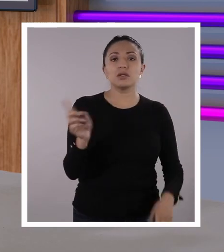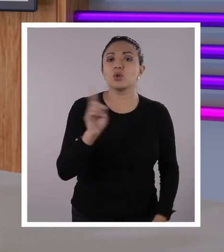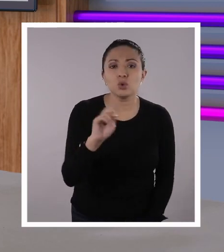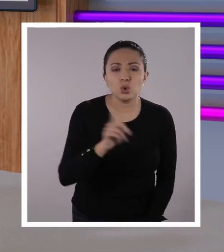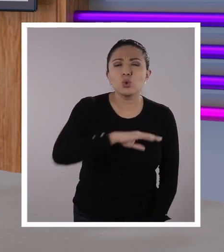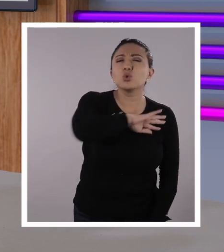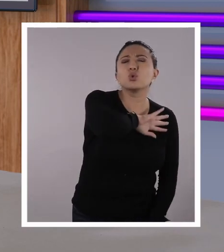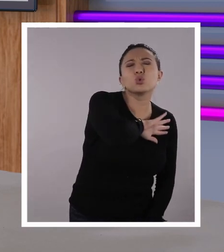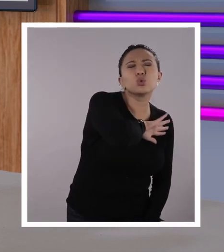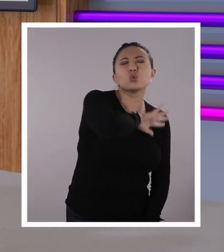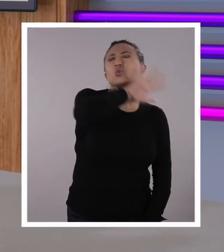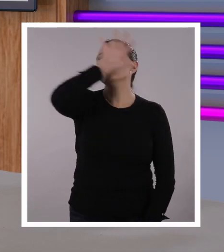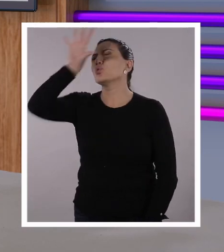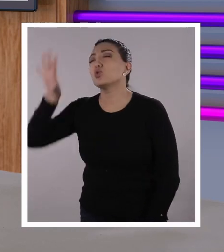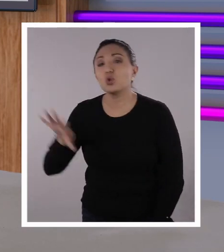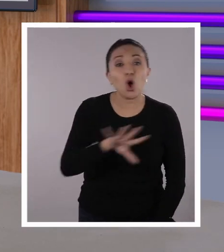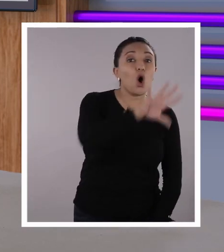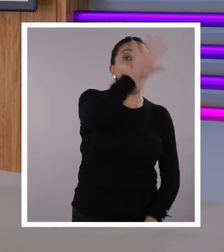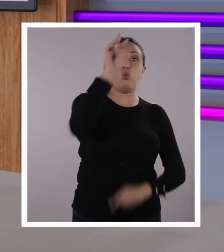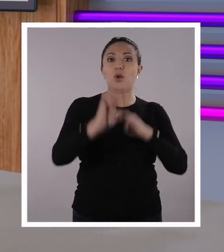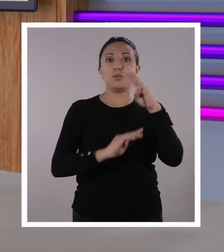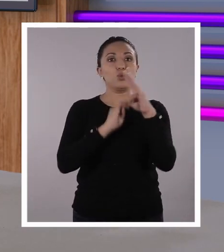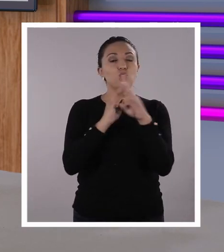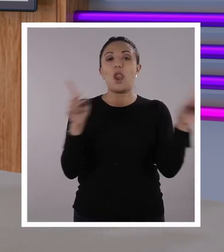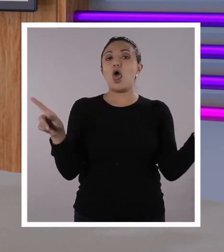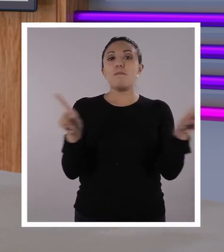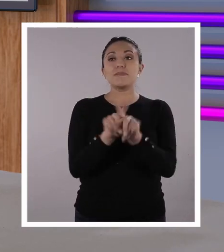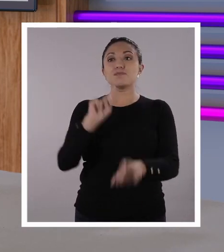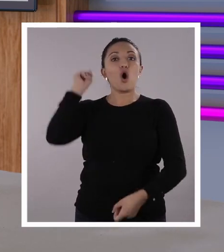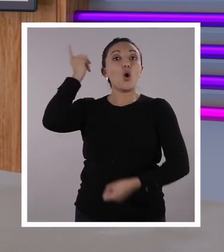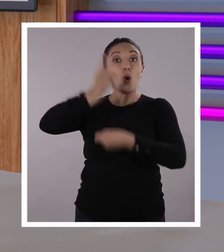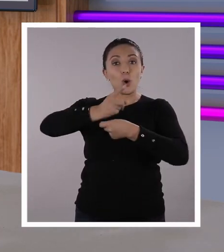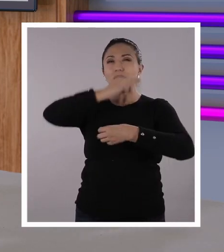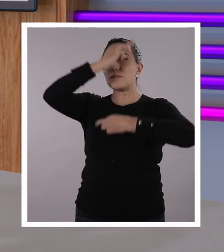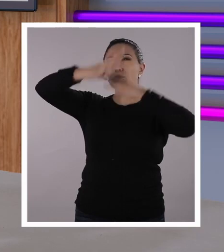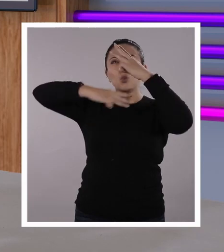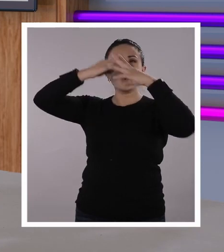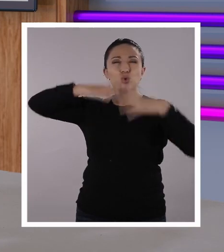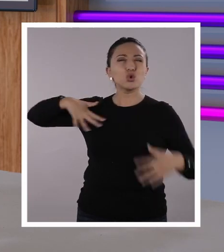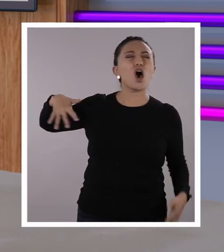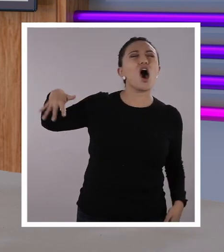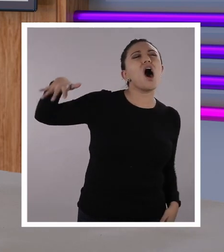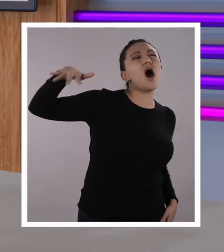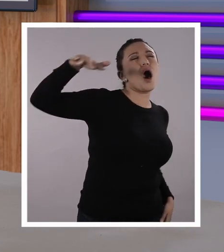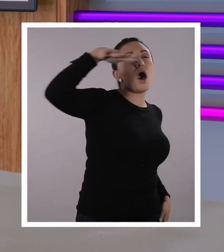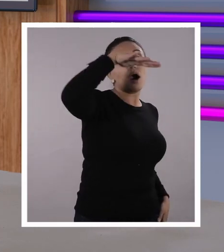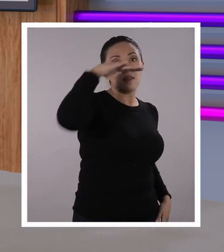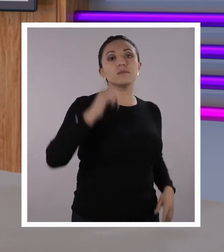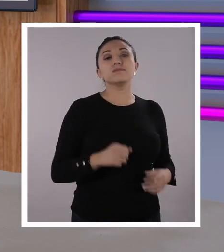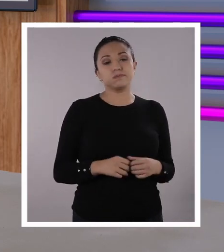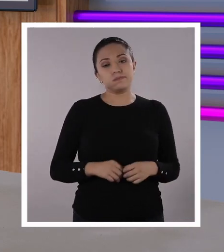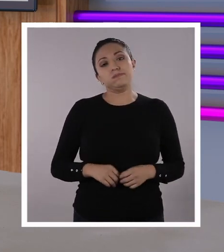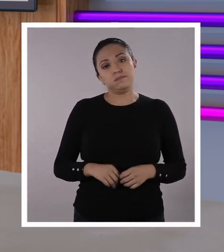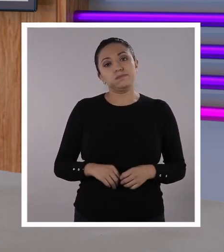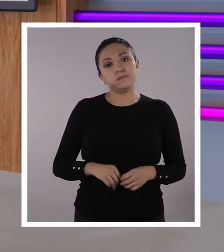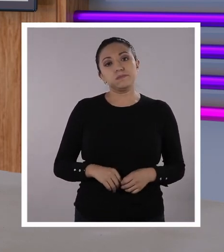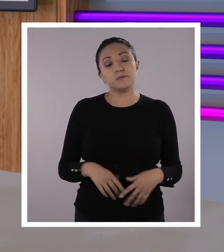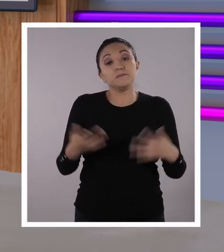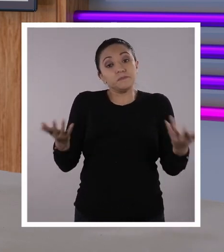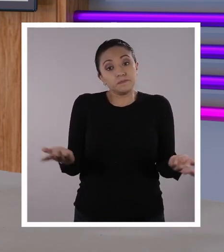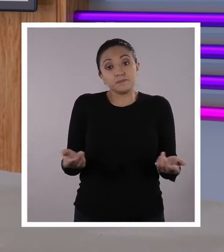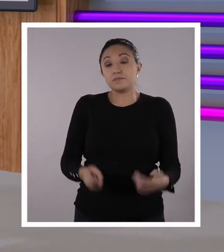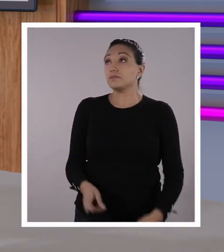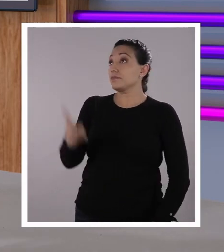funcionan en todo el mundo. Ah, ¿en todo el mundo? En todo el mundo. Es como que todos tenemos unas mismas reglas de juego. Está estandarizado. Y